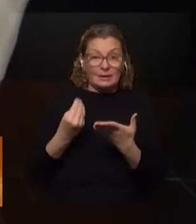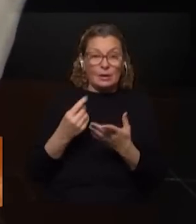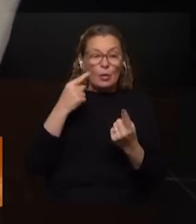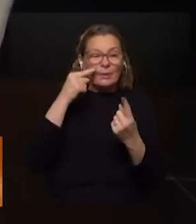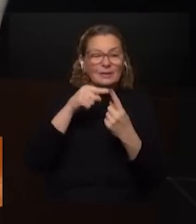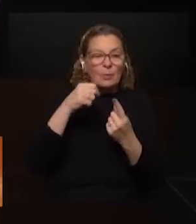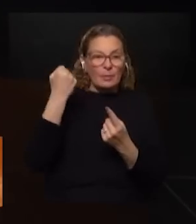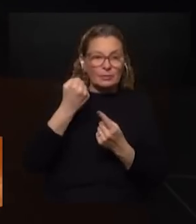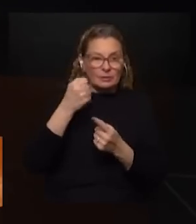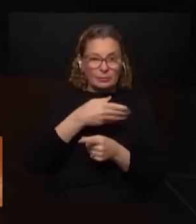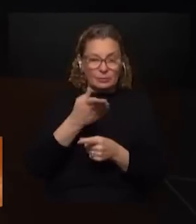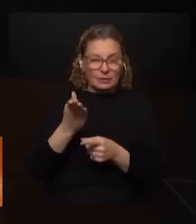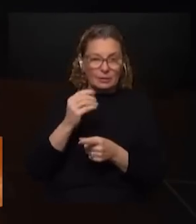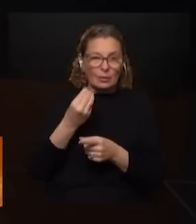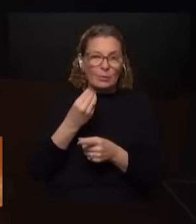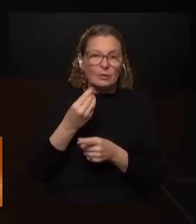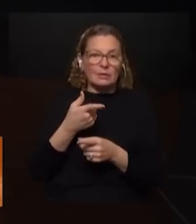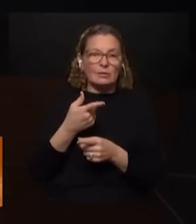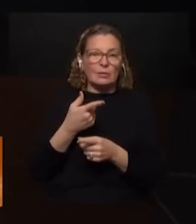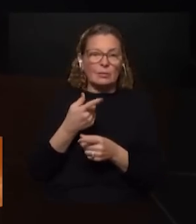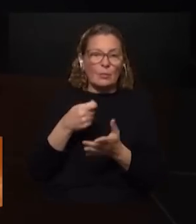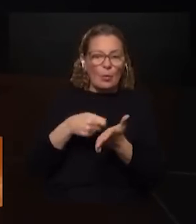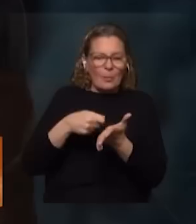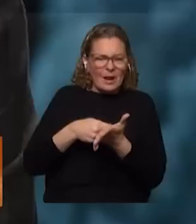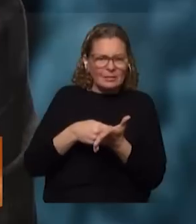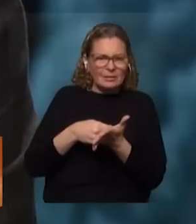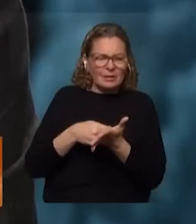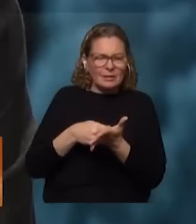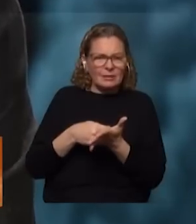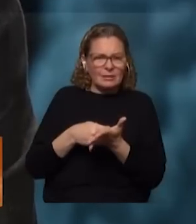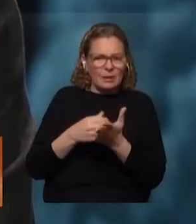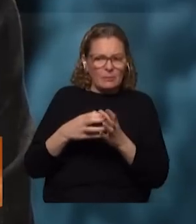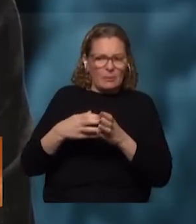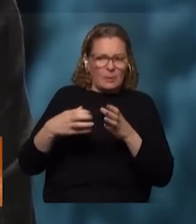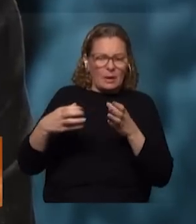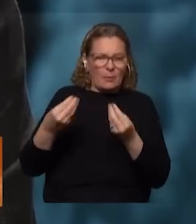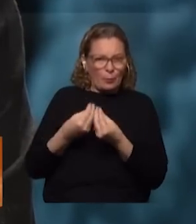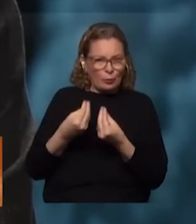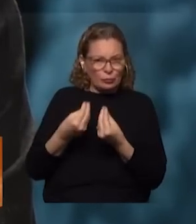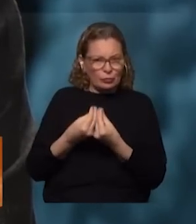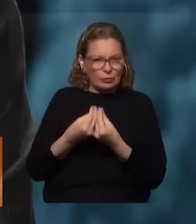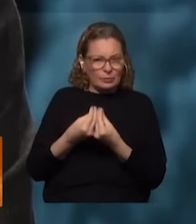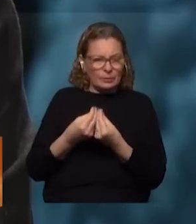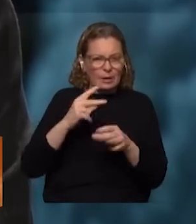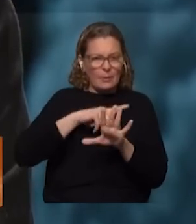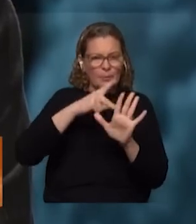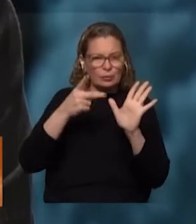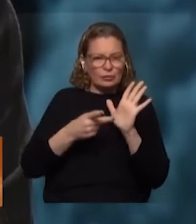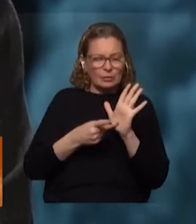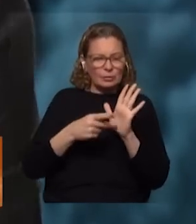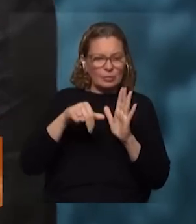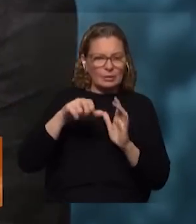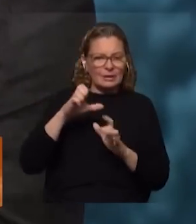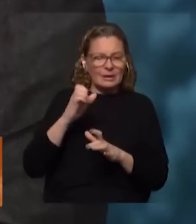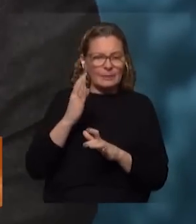central para ustedes y cómo es esta cuestión del monto económico que creció mucho para el proyecto Neptuno en función